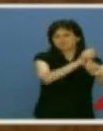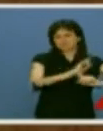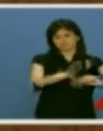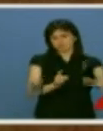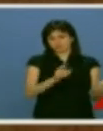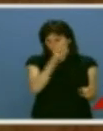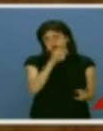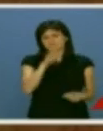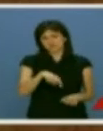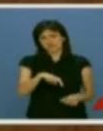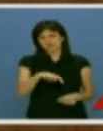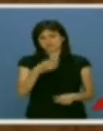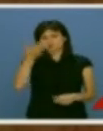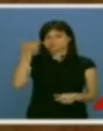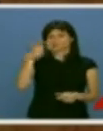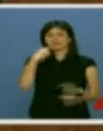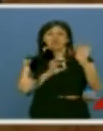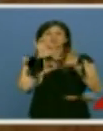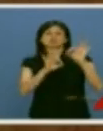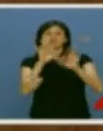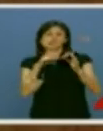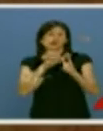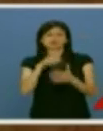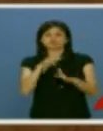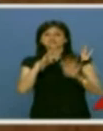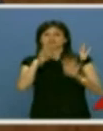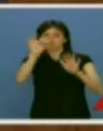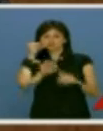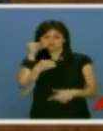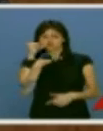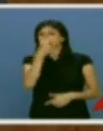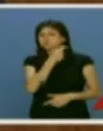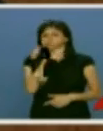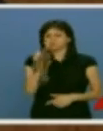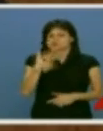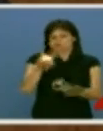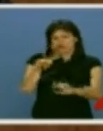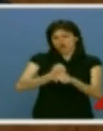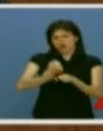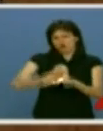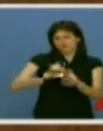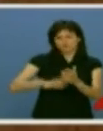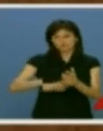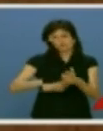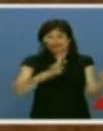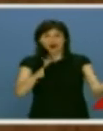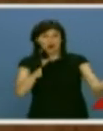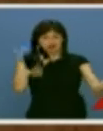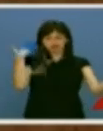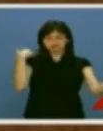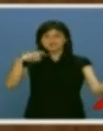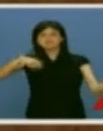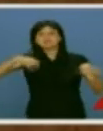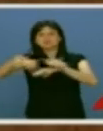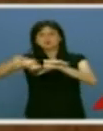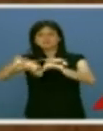cuatro años ustedes sacaban pecho por contar con una tasa de paro del 7% y se comprometieron a conseguir el pleno empleo. Cuando ustedes dijeron aquello, el presidente